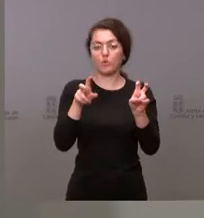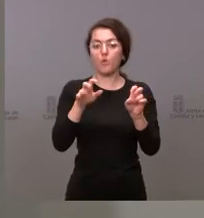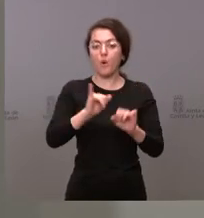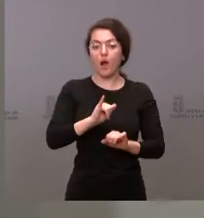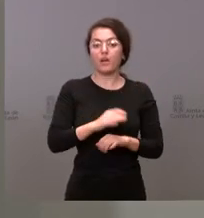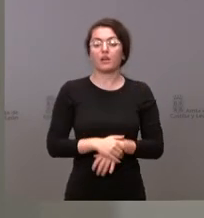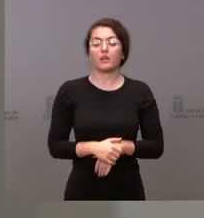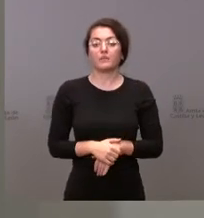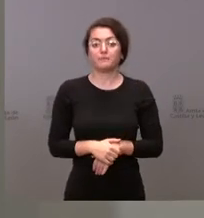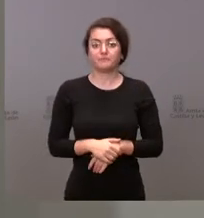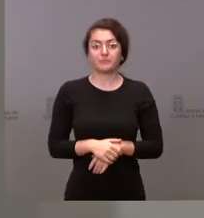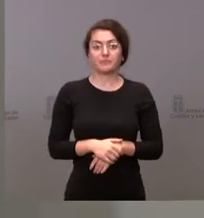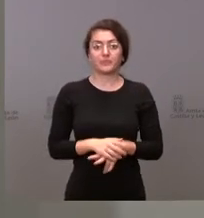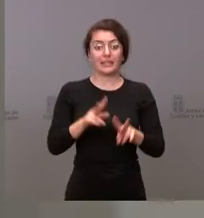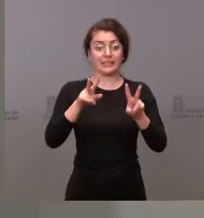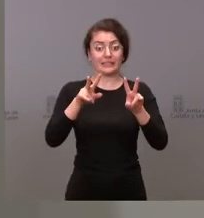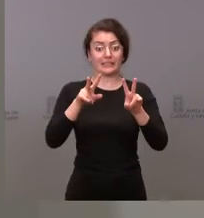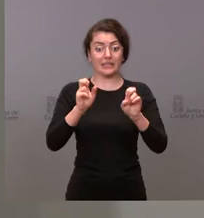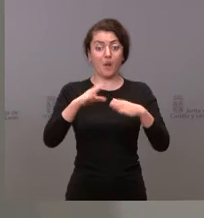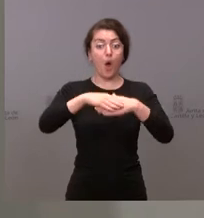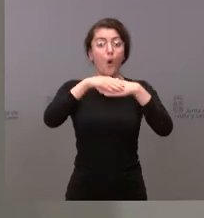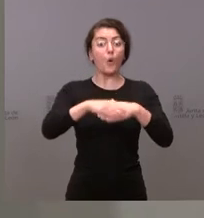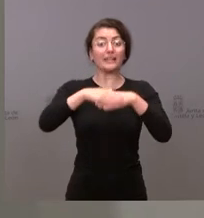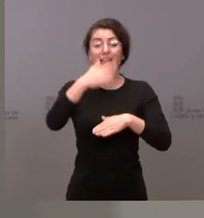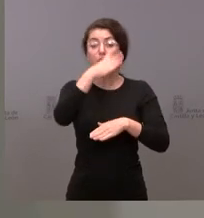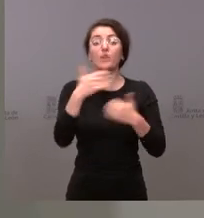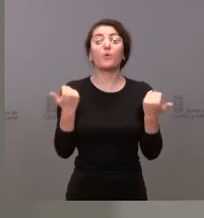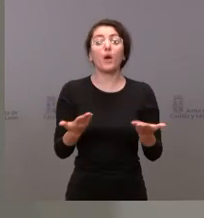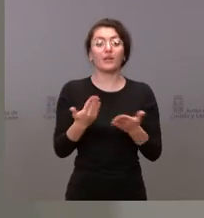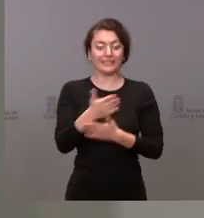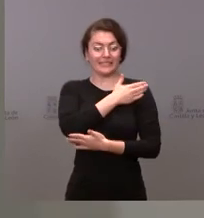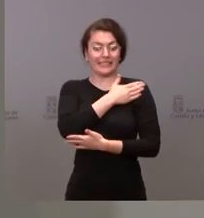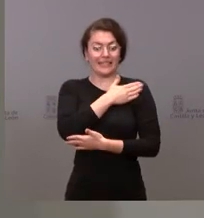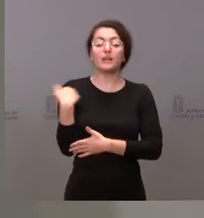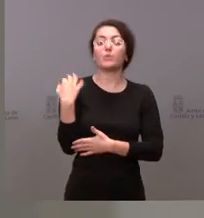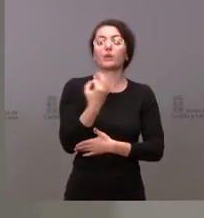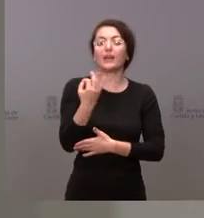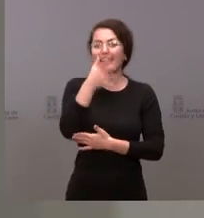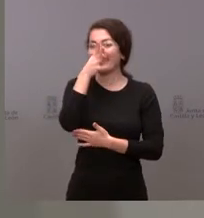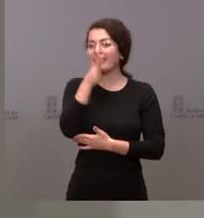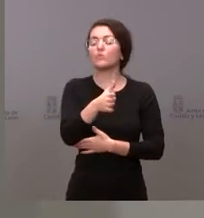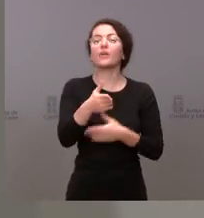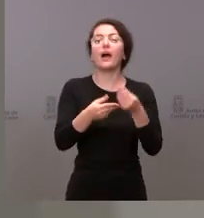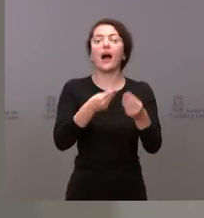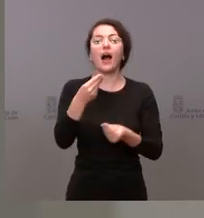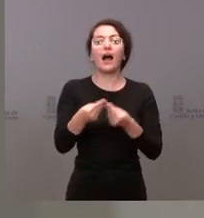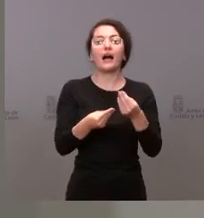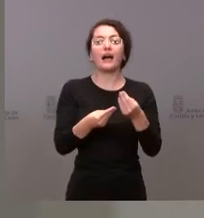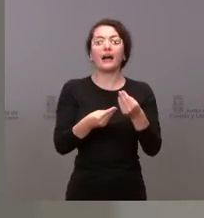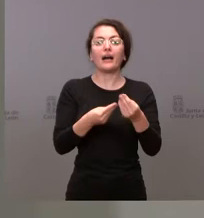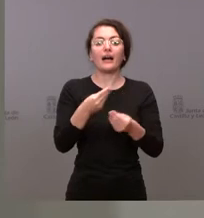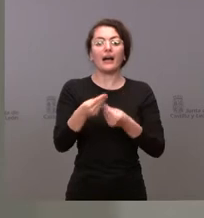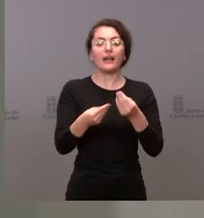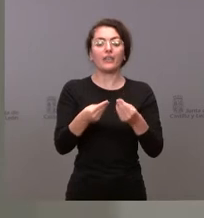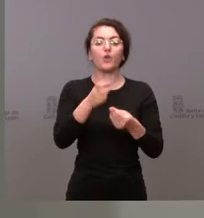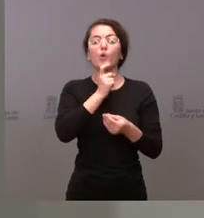sobre las denuncias de UGT nosotros lo que nos gustaría es que esas denuncias se hiciesen formalmente